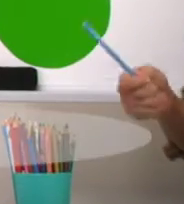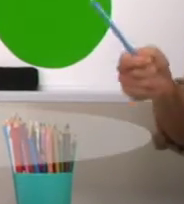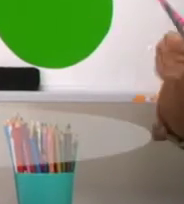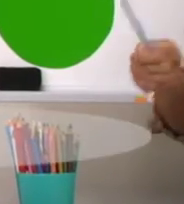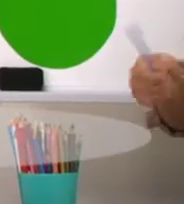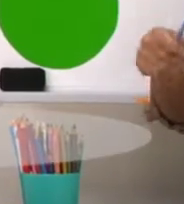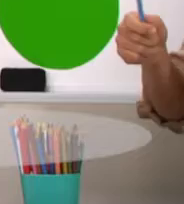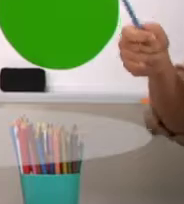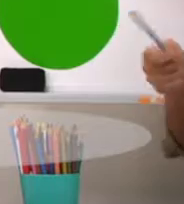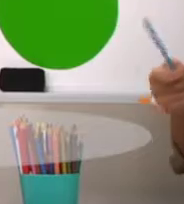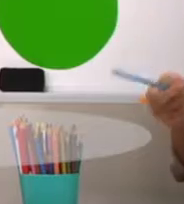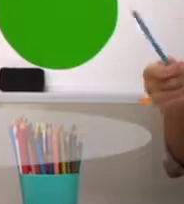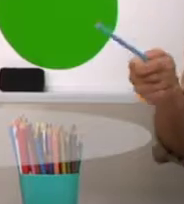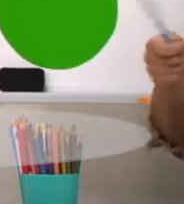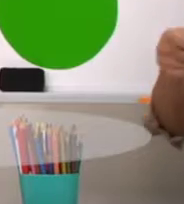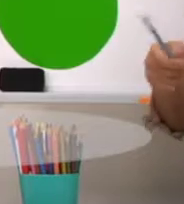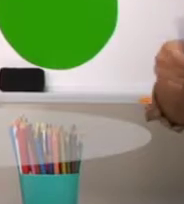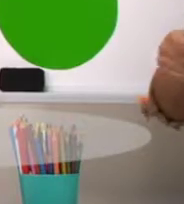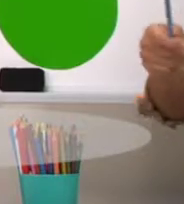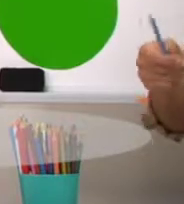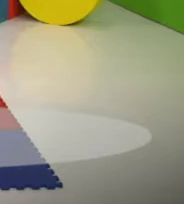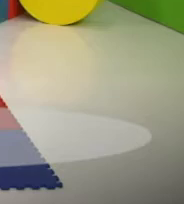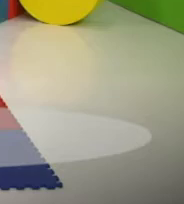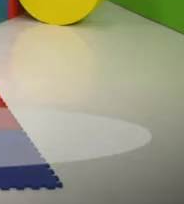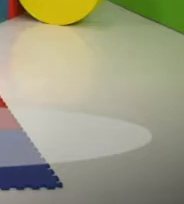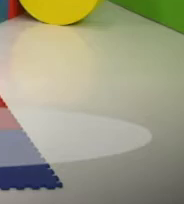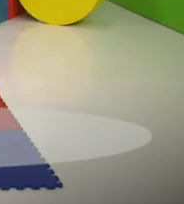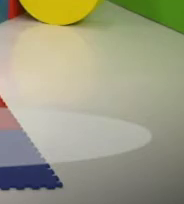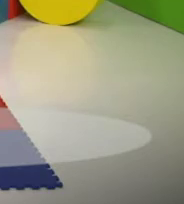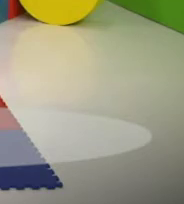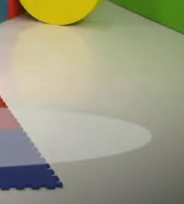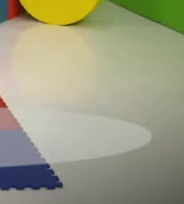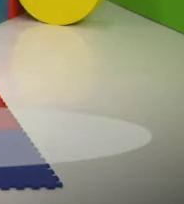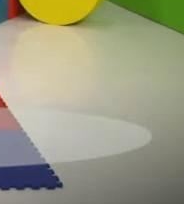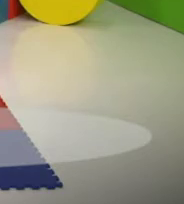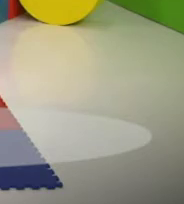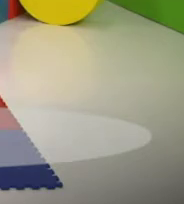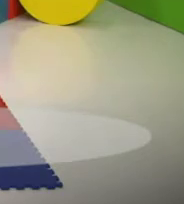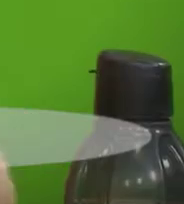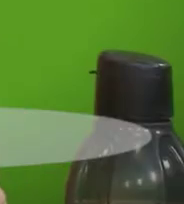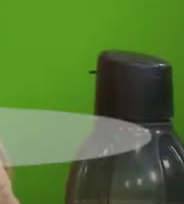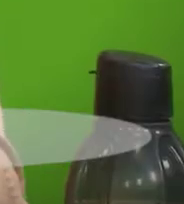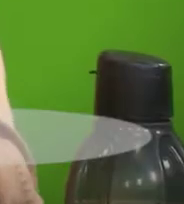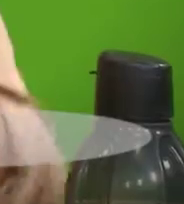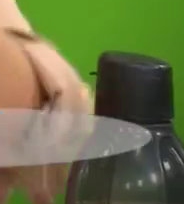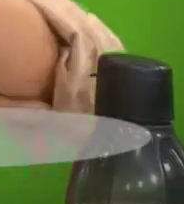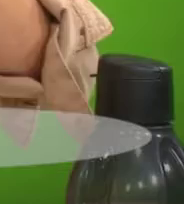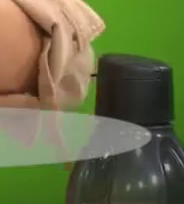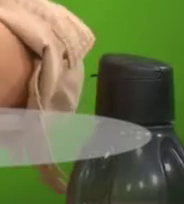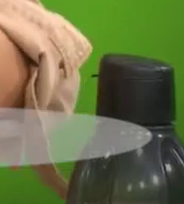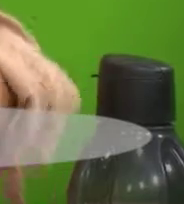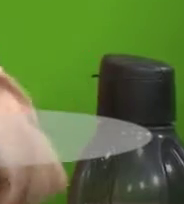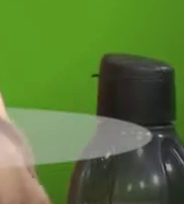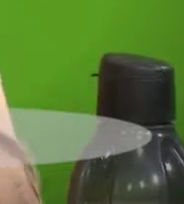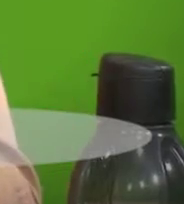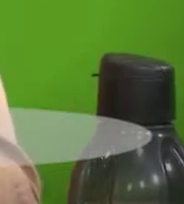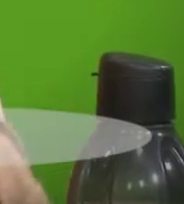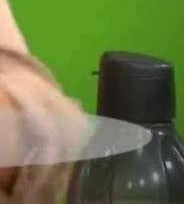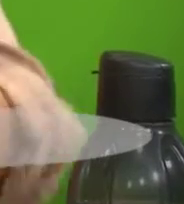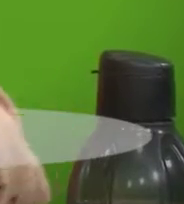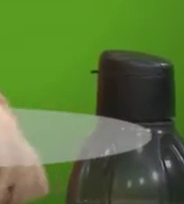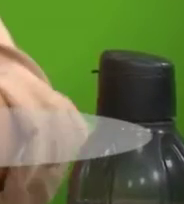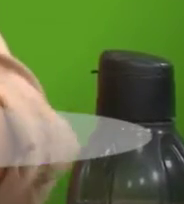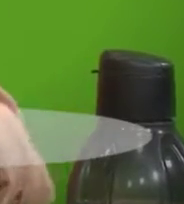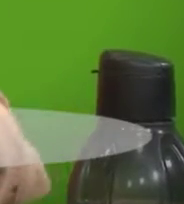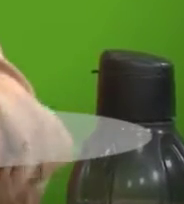Cucú, cucú, cantaba la rana. Cucú, cucú, debajo del agua. Cucú, cucú,